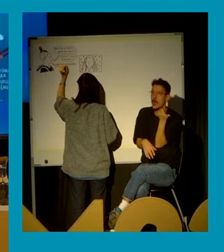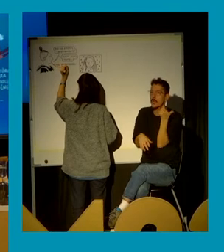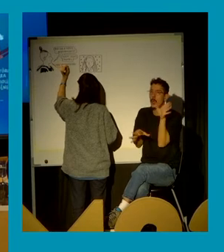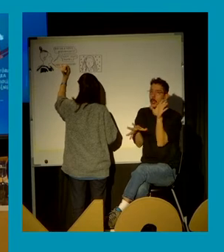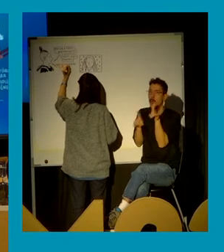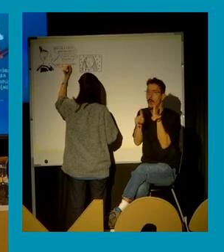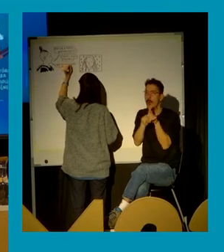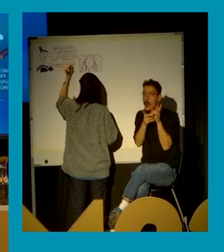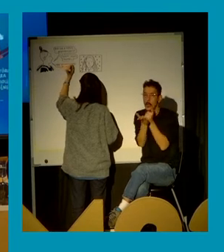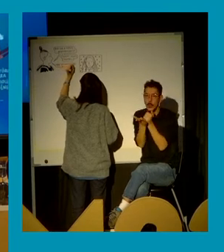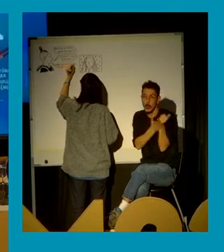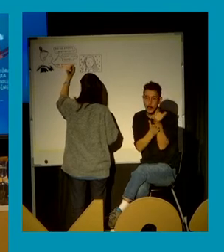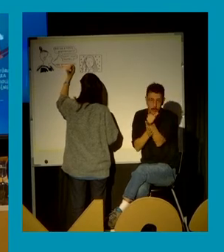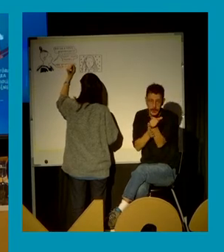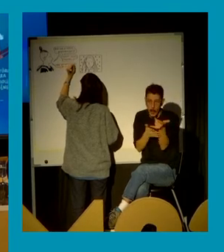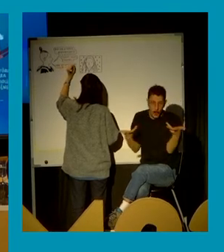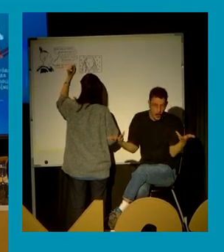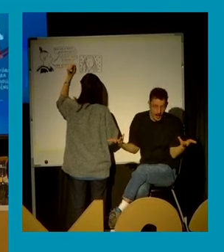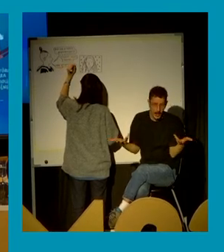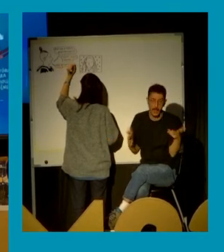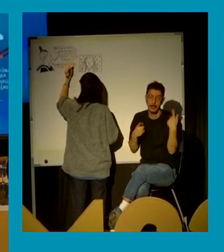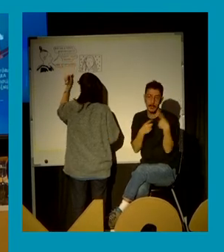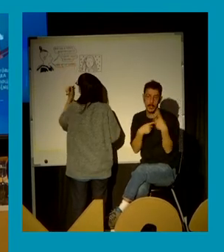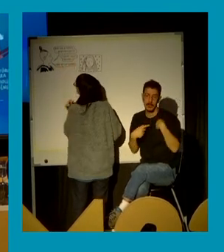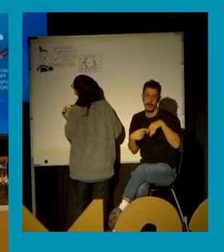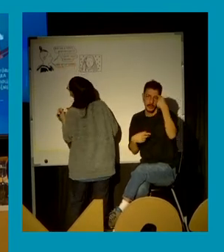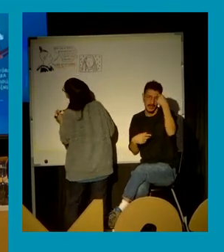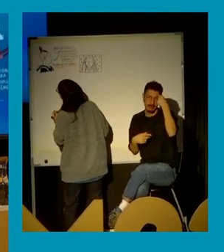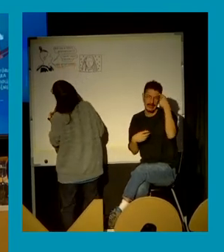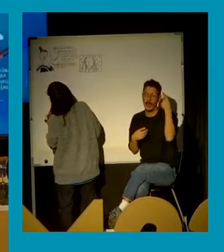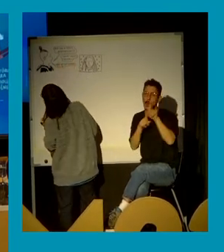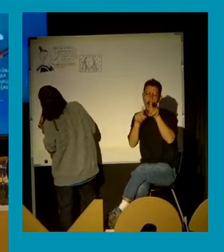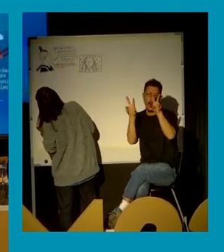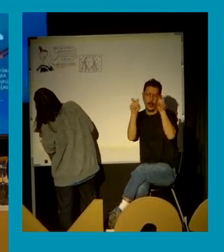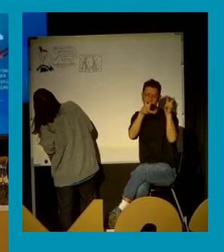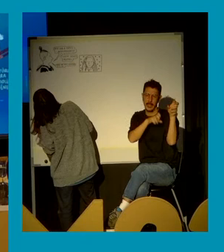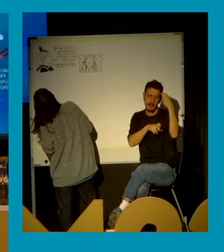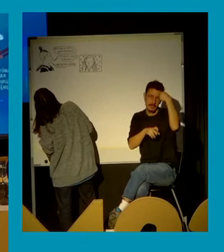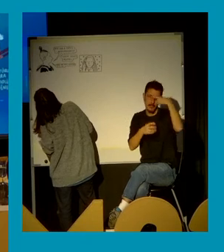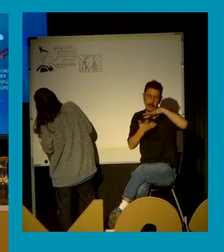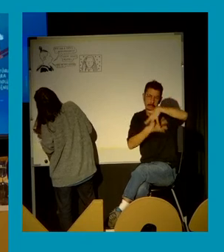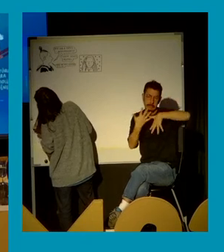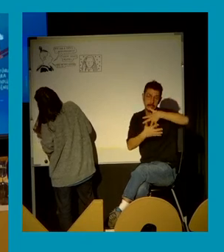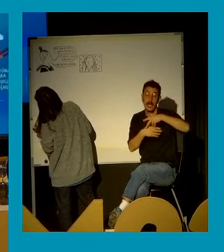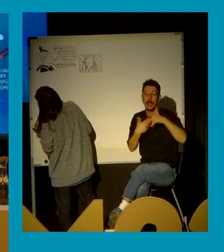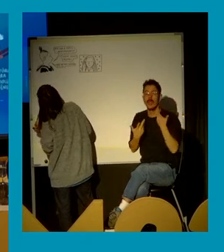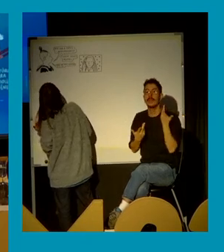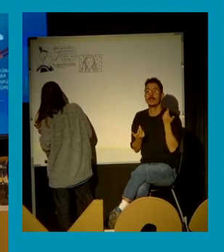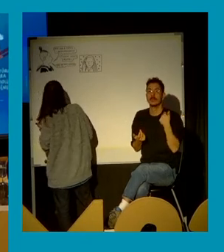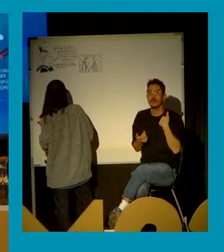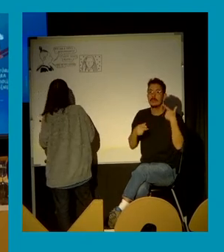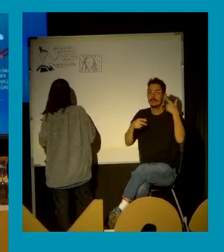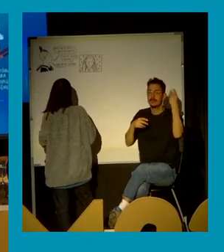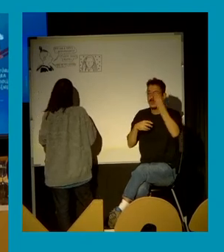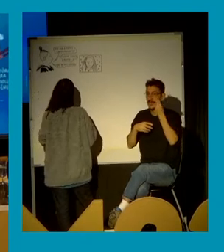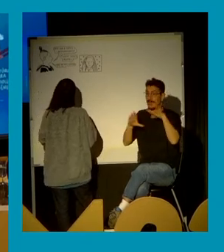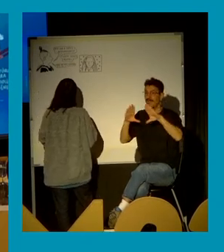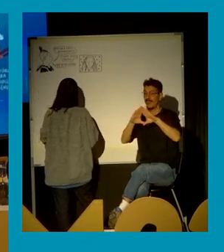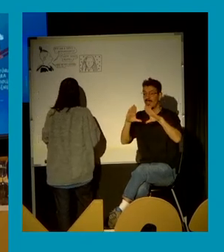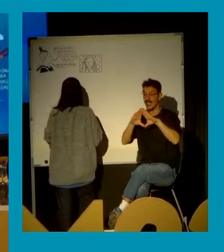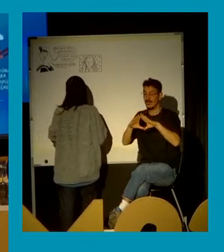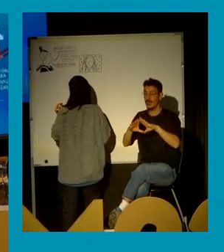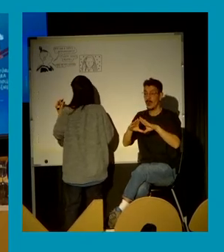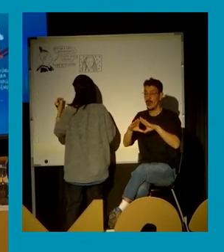la cabeza me va, digamos, a la vez con muchas cosas, pensaba en el feminismo, una de sus funciones es